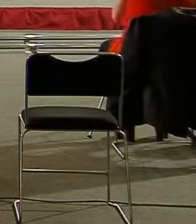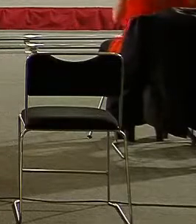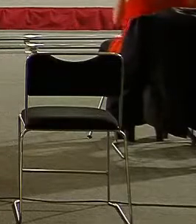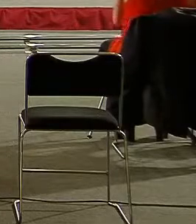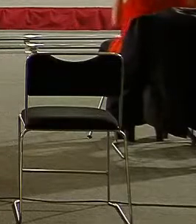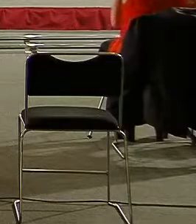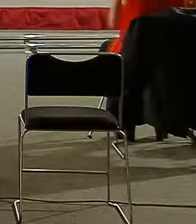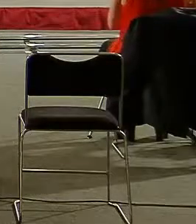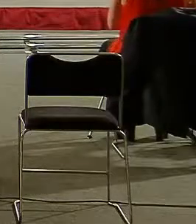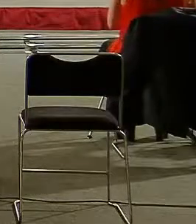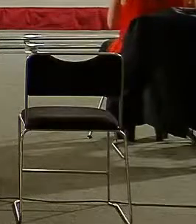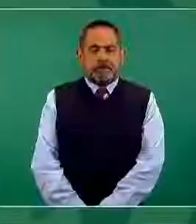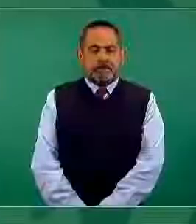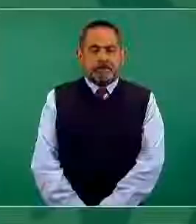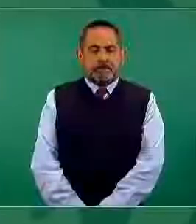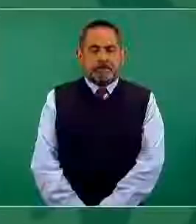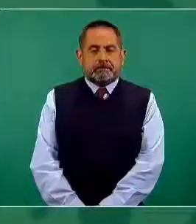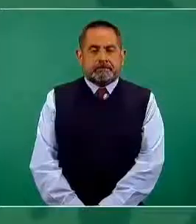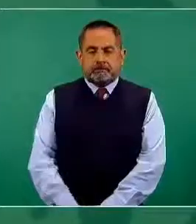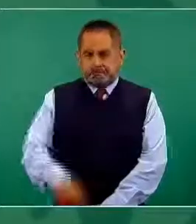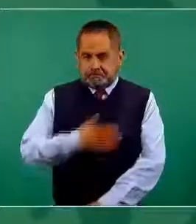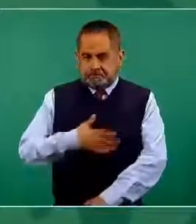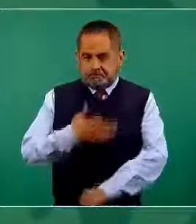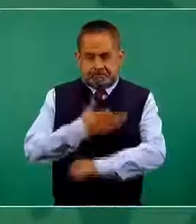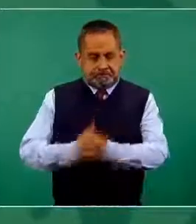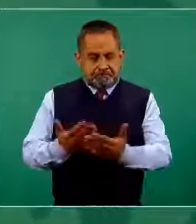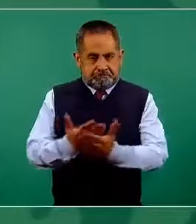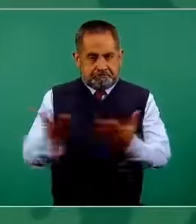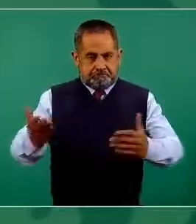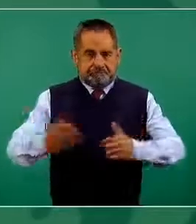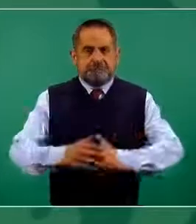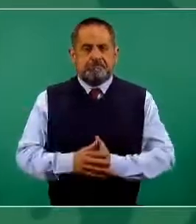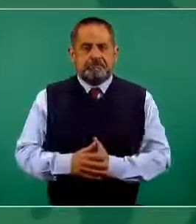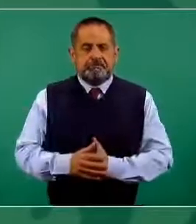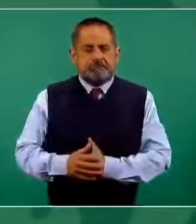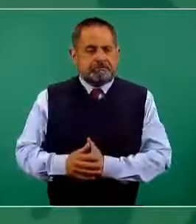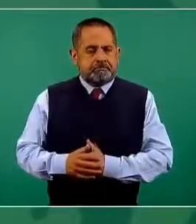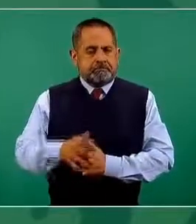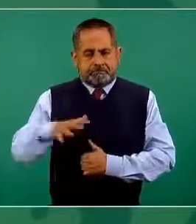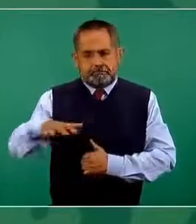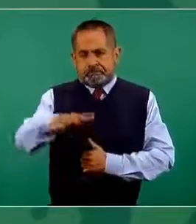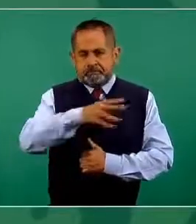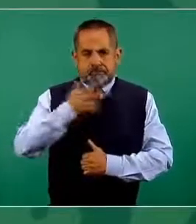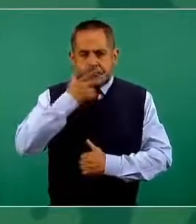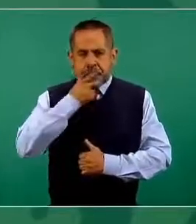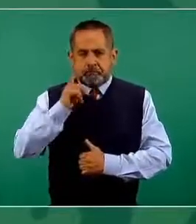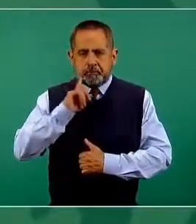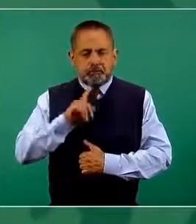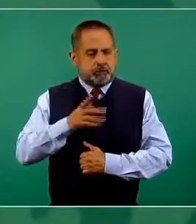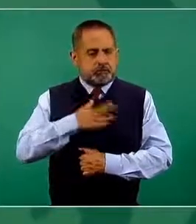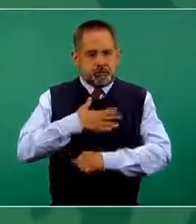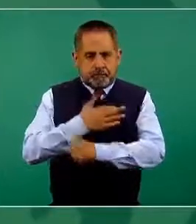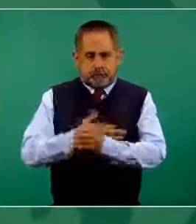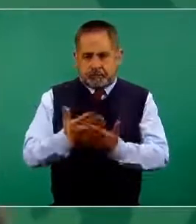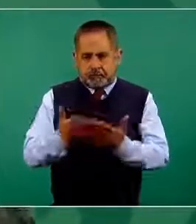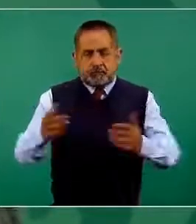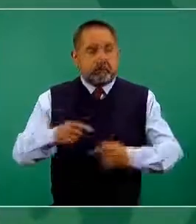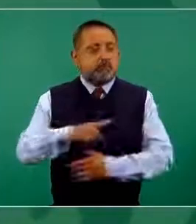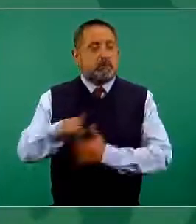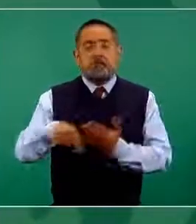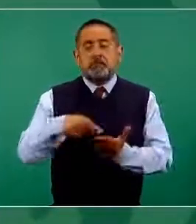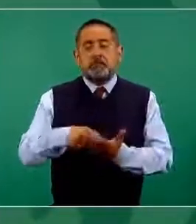. . tardes, tengan todas y todos aquí en Palacio Nacional,